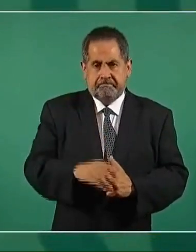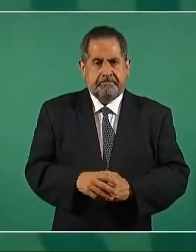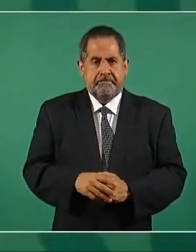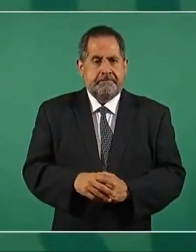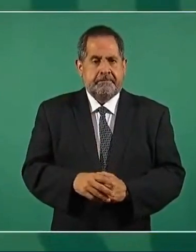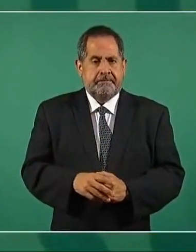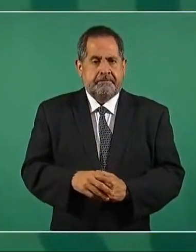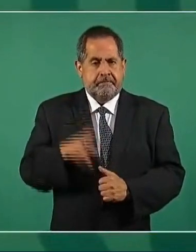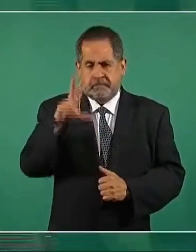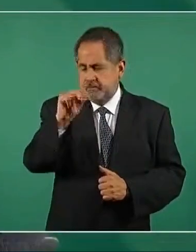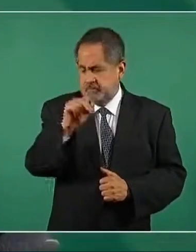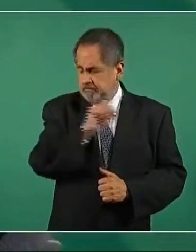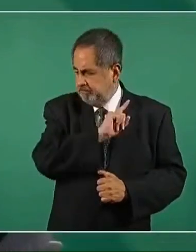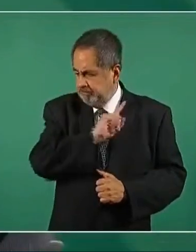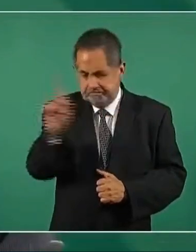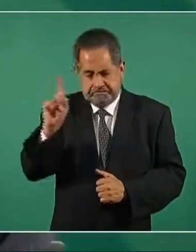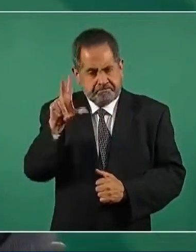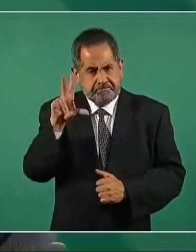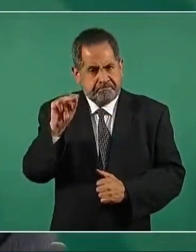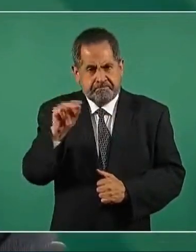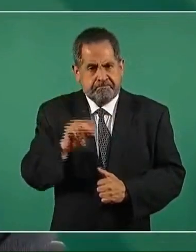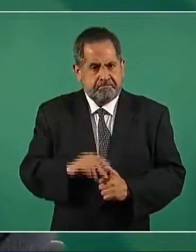No, no, no, no, no, no, no.